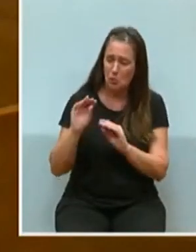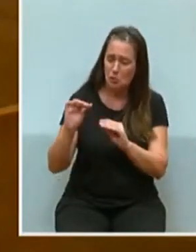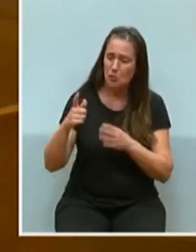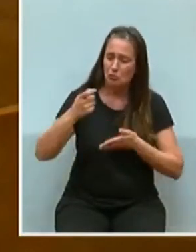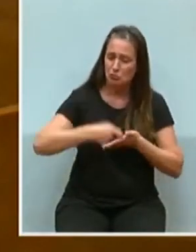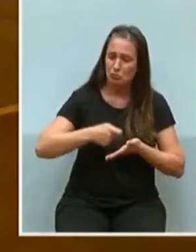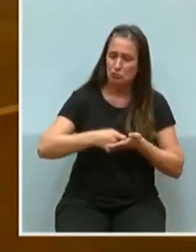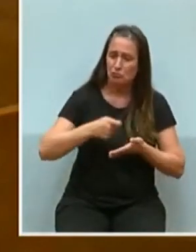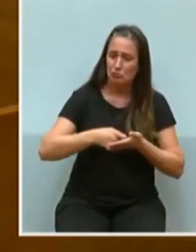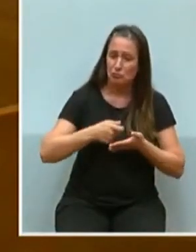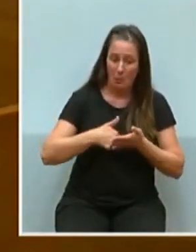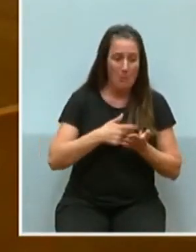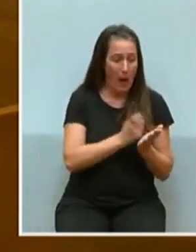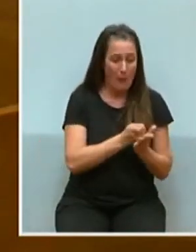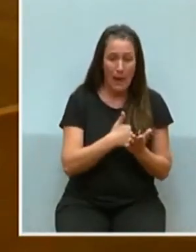liquida su sueldo.